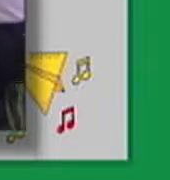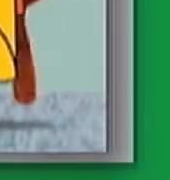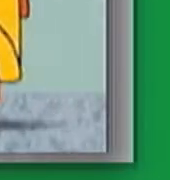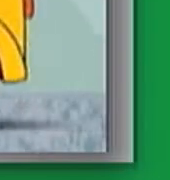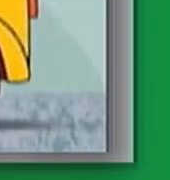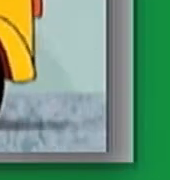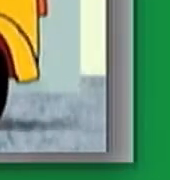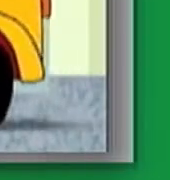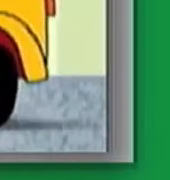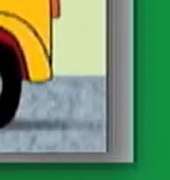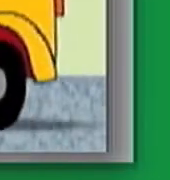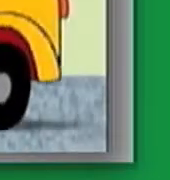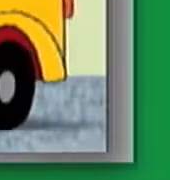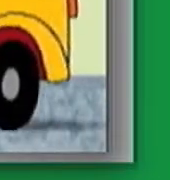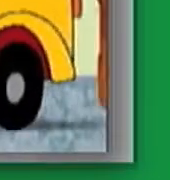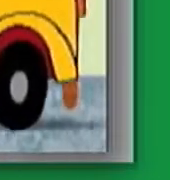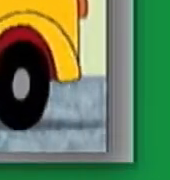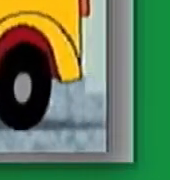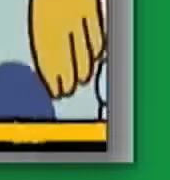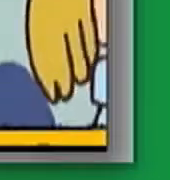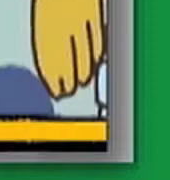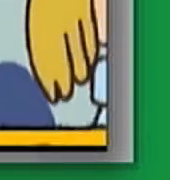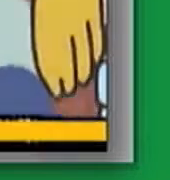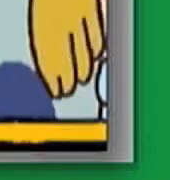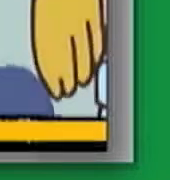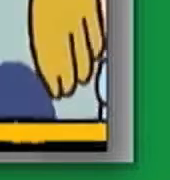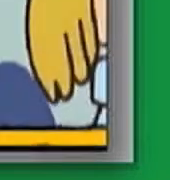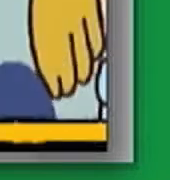Y el